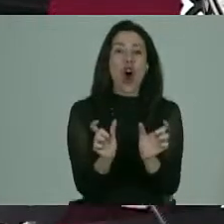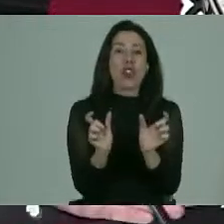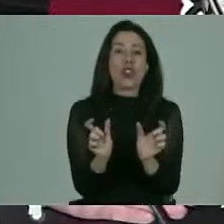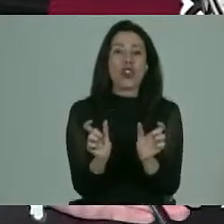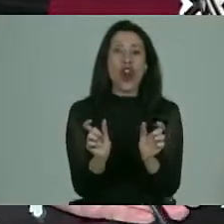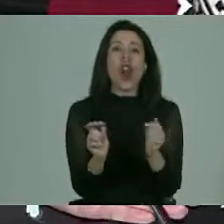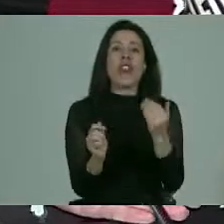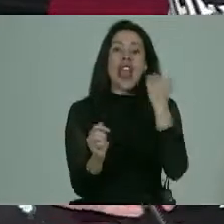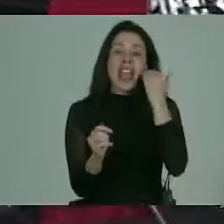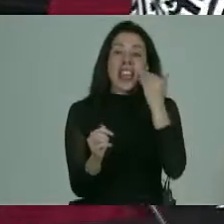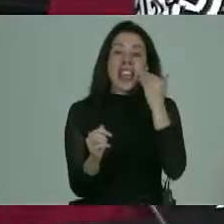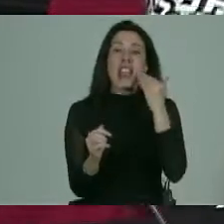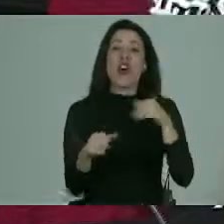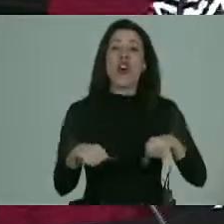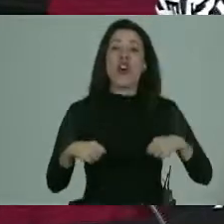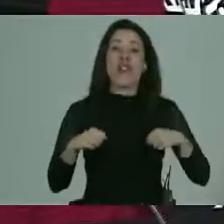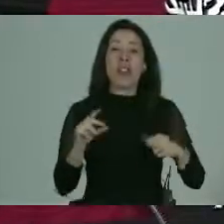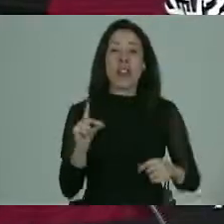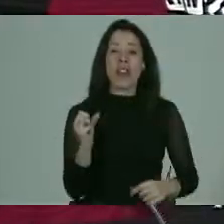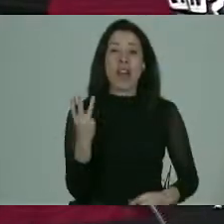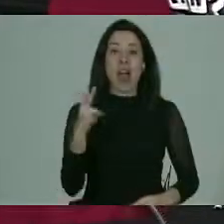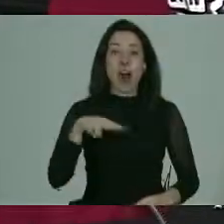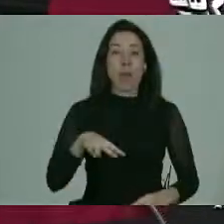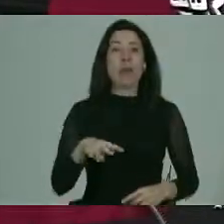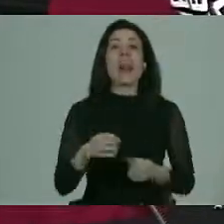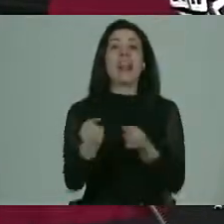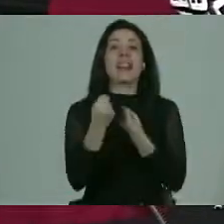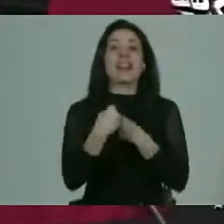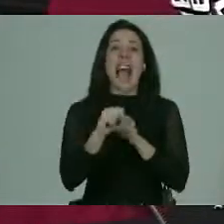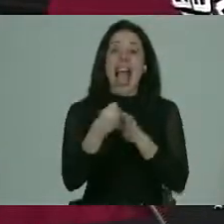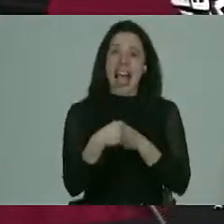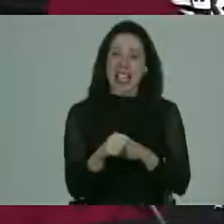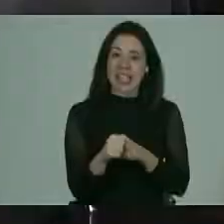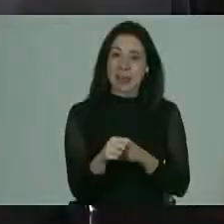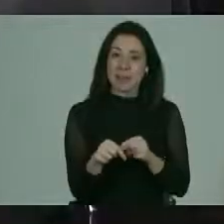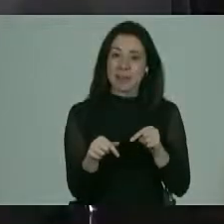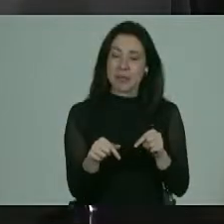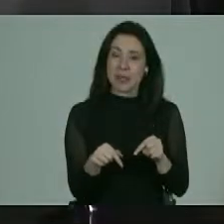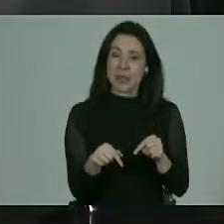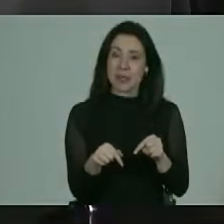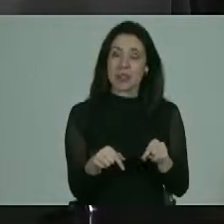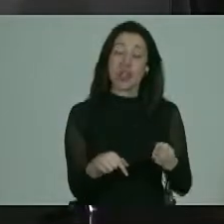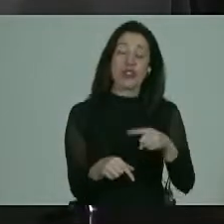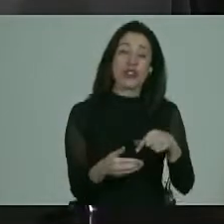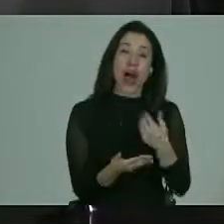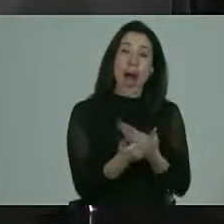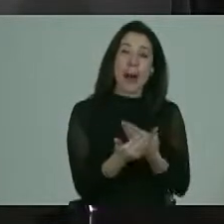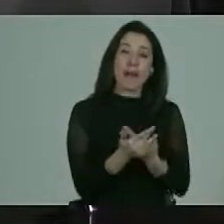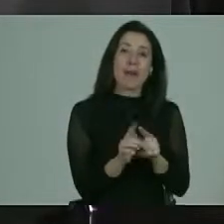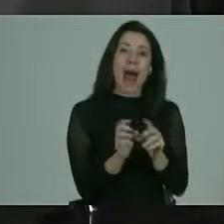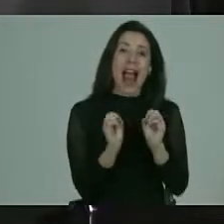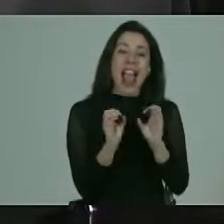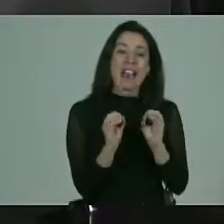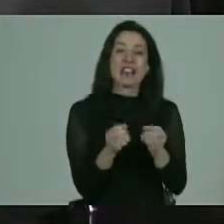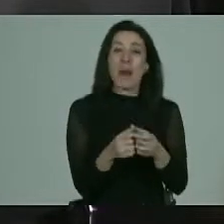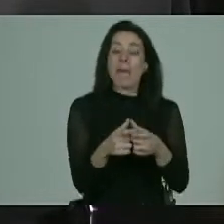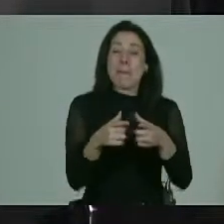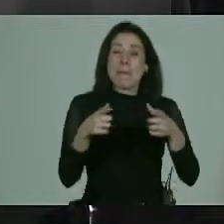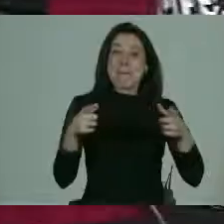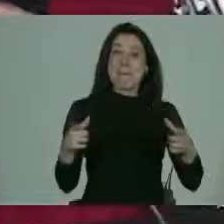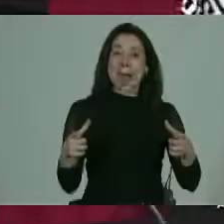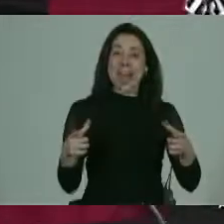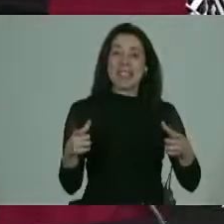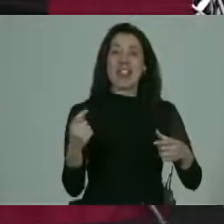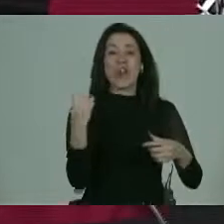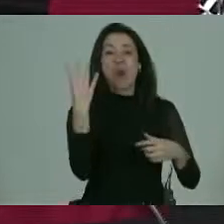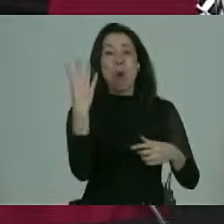niños y jóvenes con síndrome de Down y se hizo un taller entonces ahí aprovechamos de hacer como una educación masiva entre